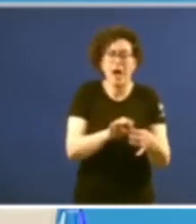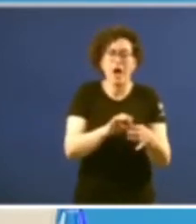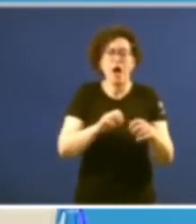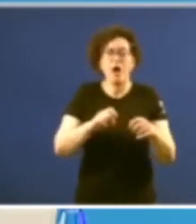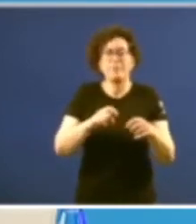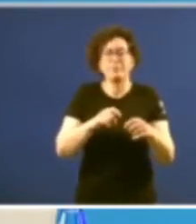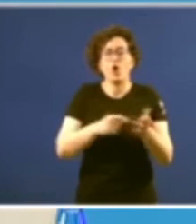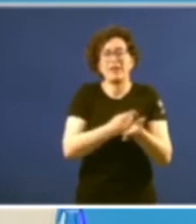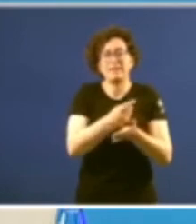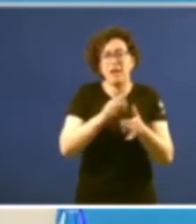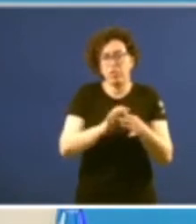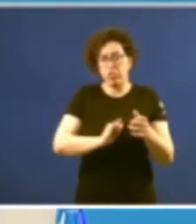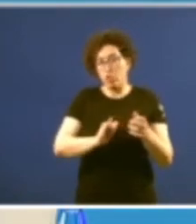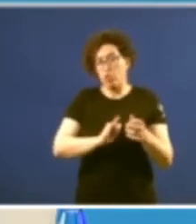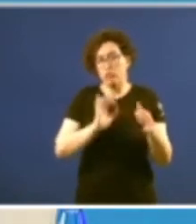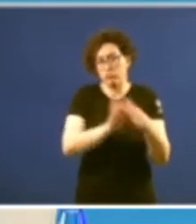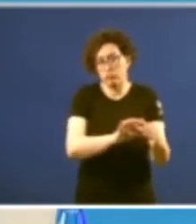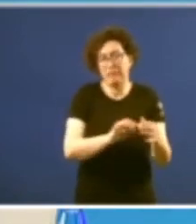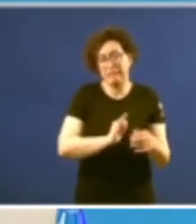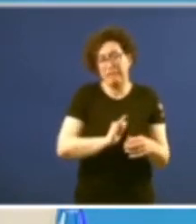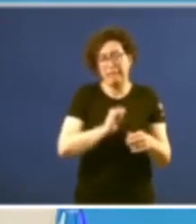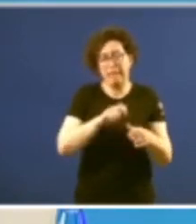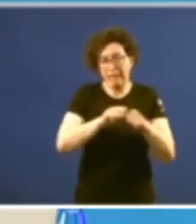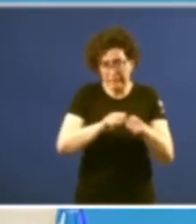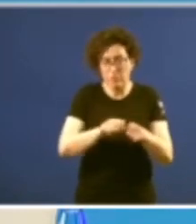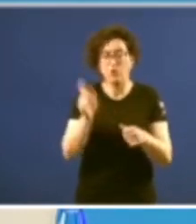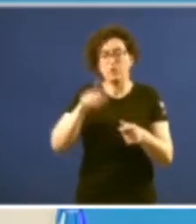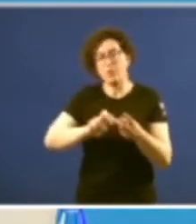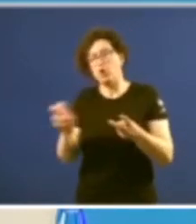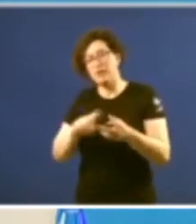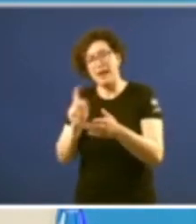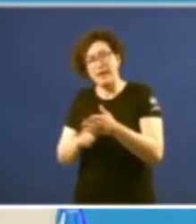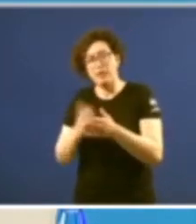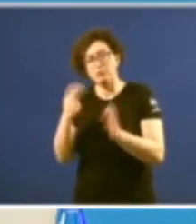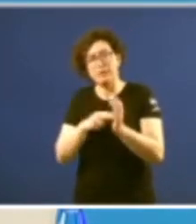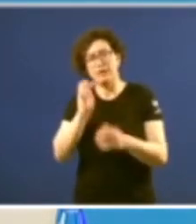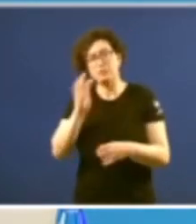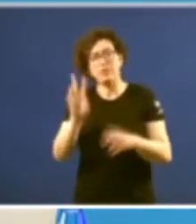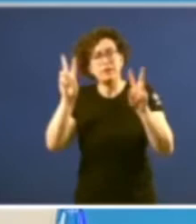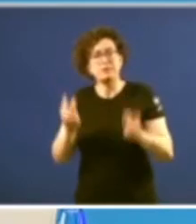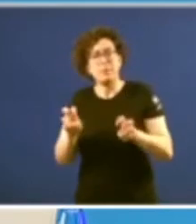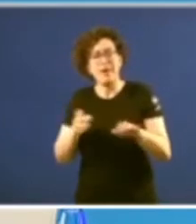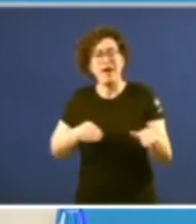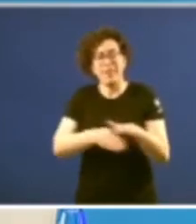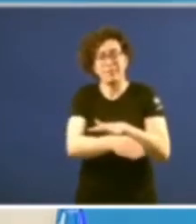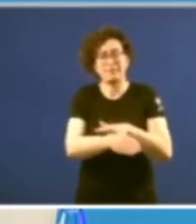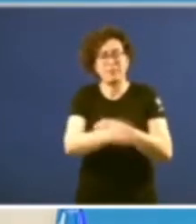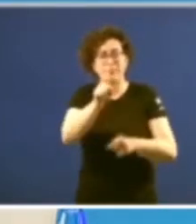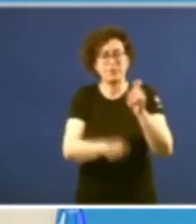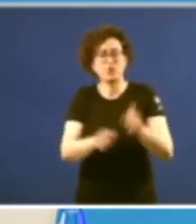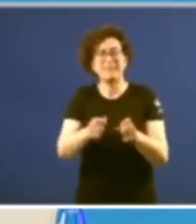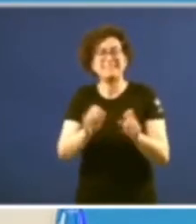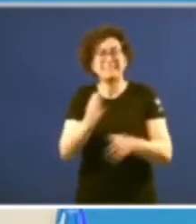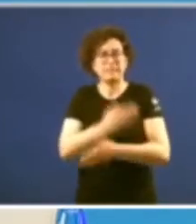sexual e identidad de género que me parece importante otra ley del 2014 en relación a la accesibilidad de personas con